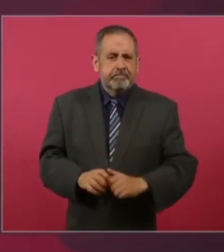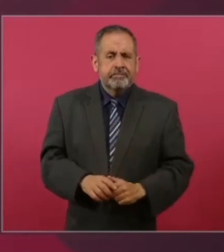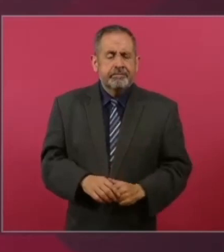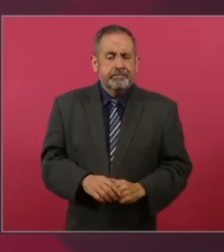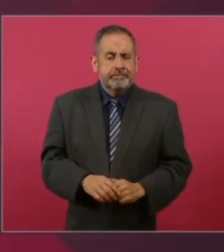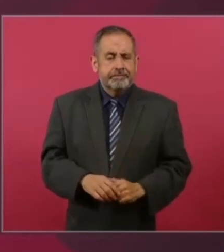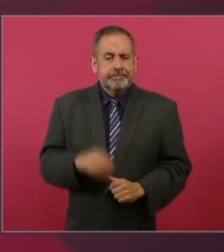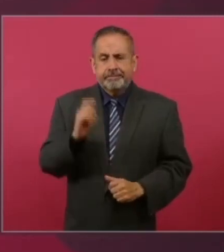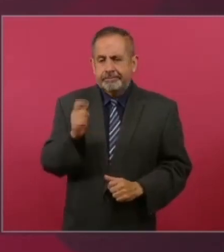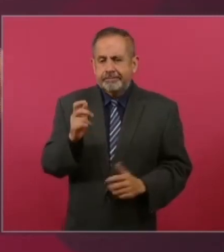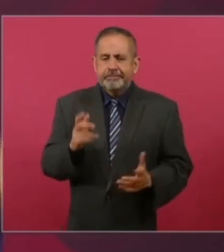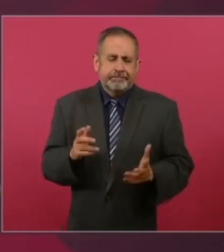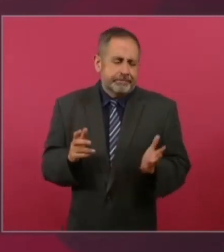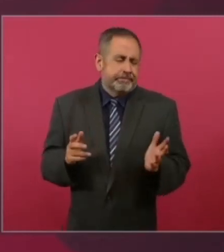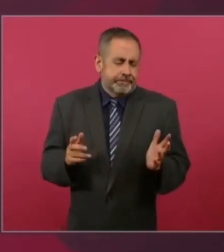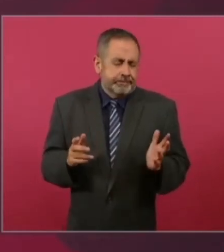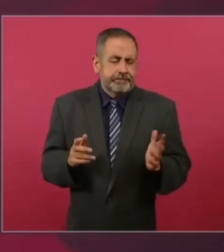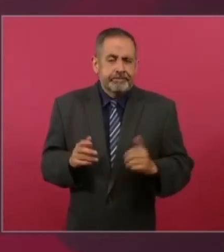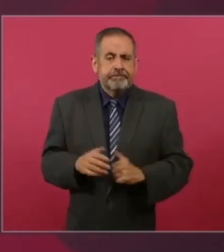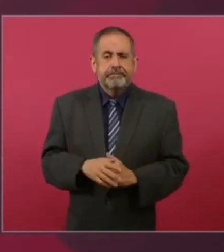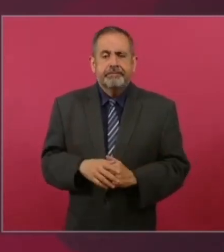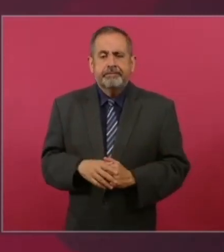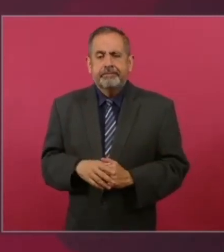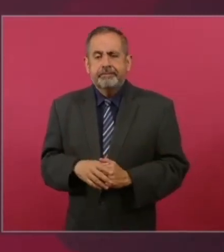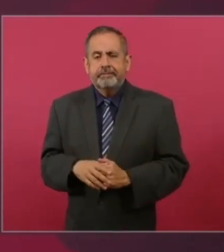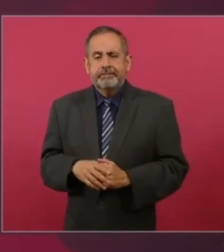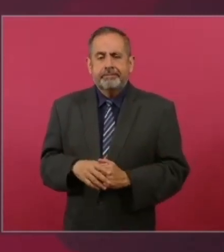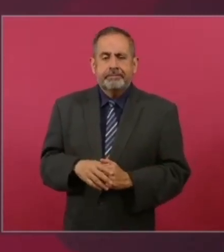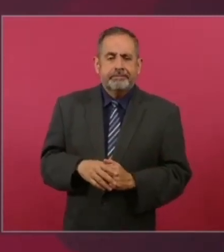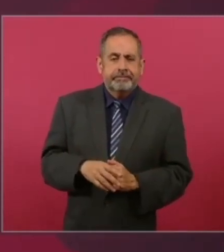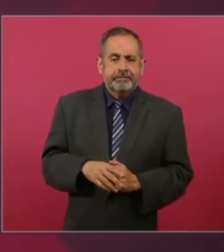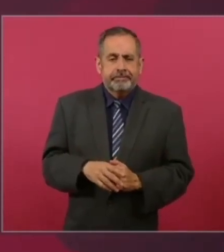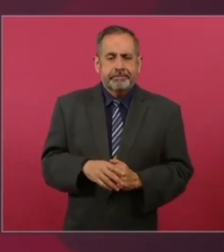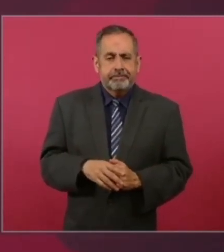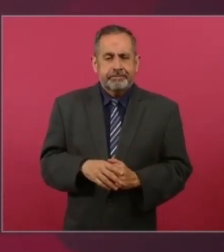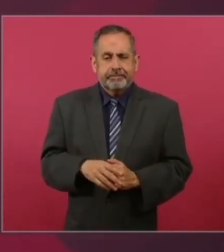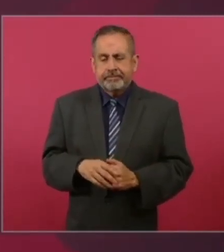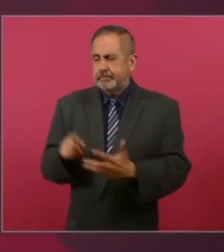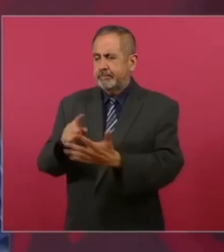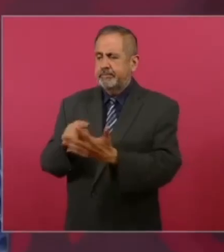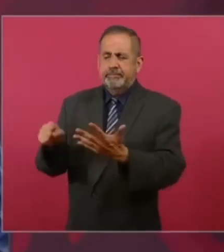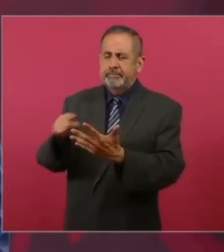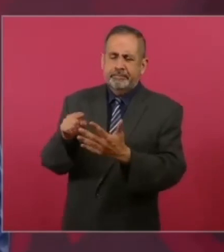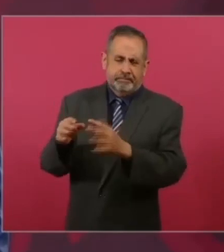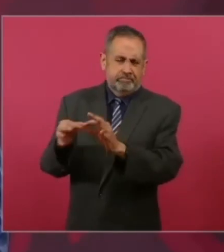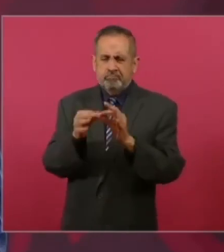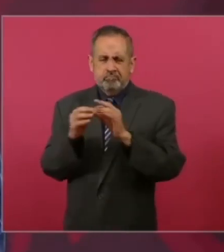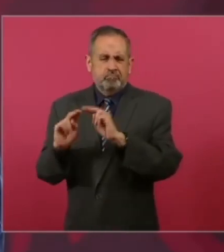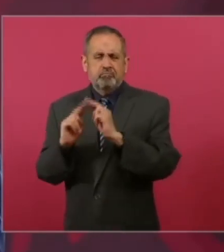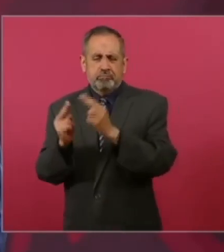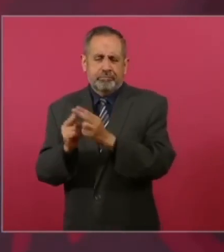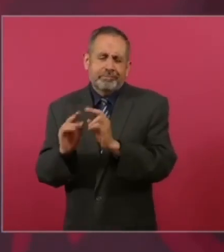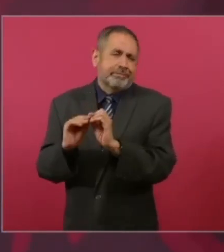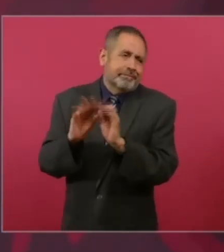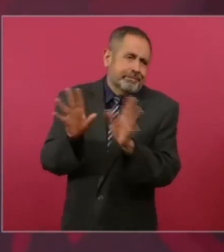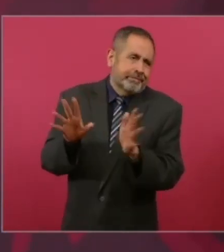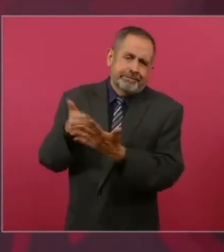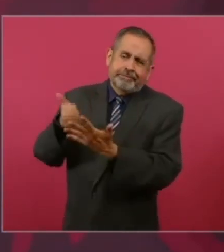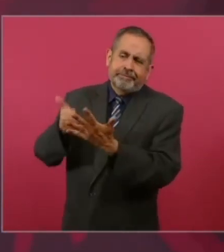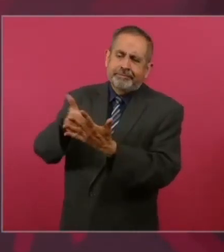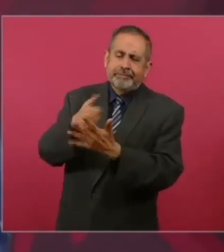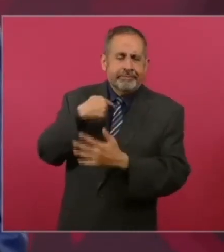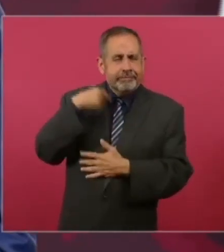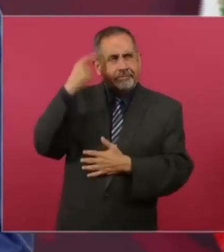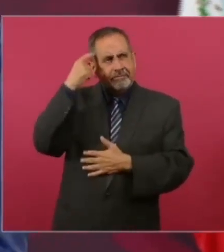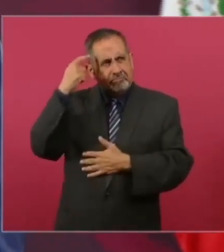pues quien no quisiera ser dirigente del Movimiento